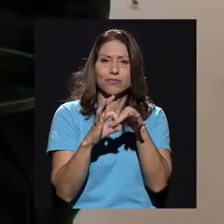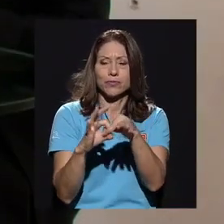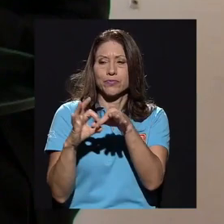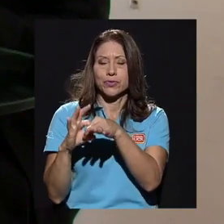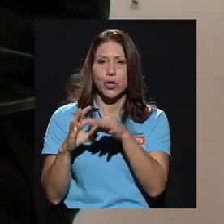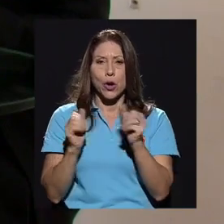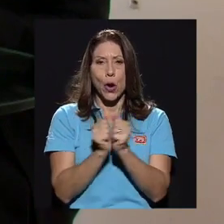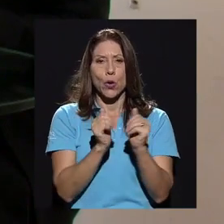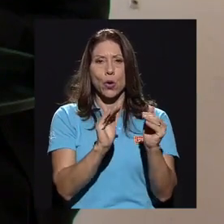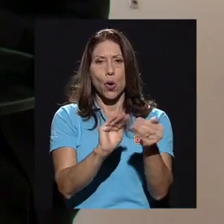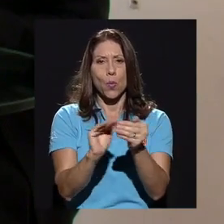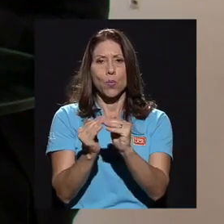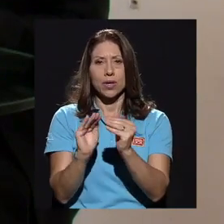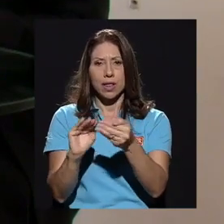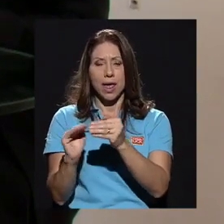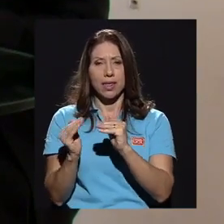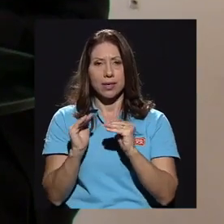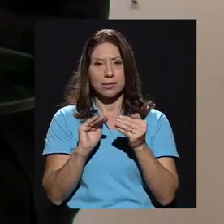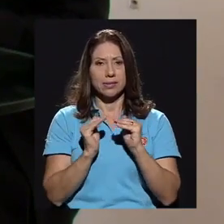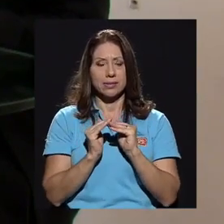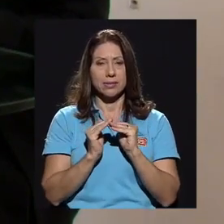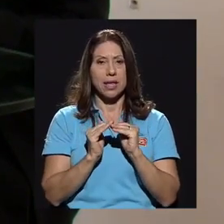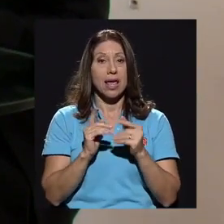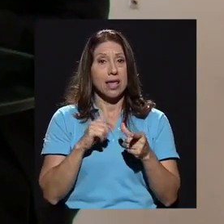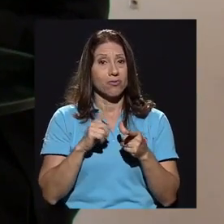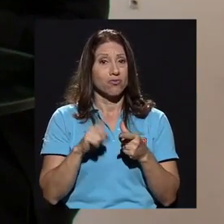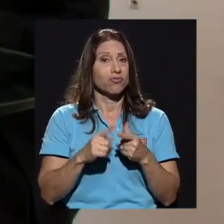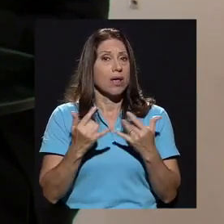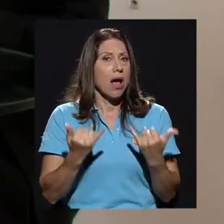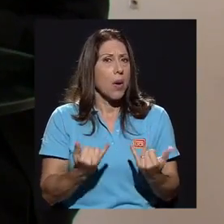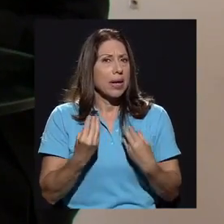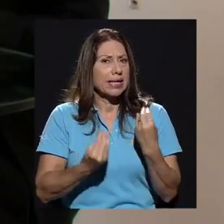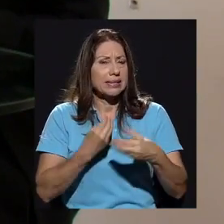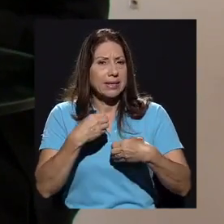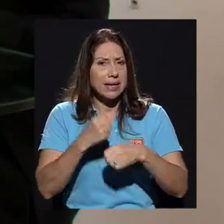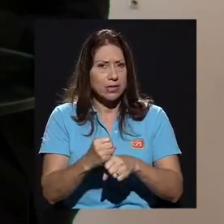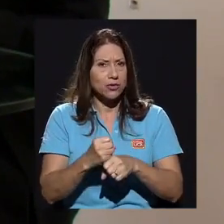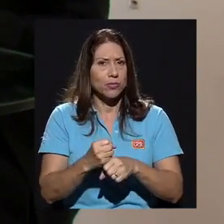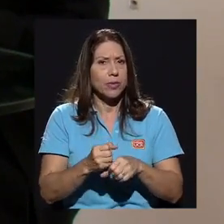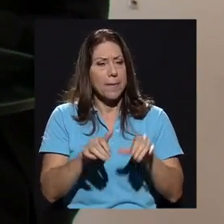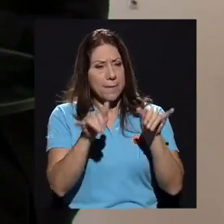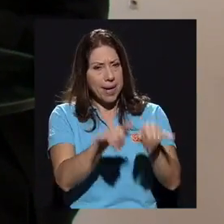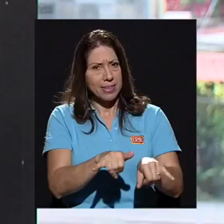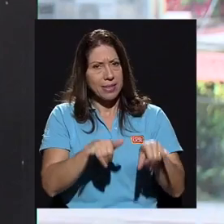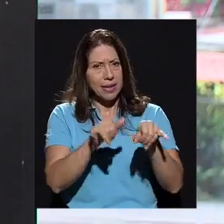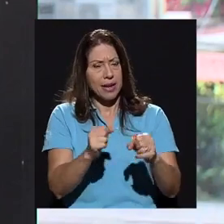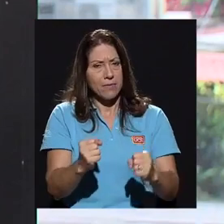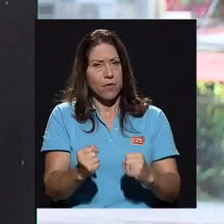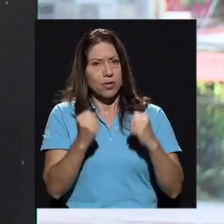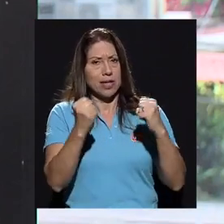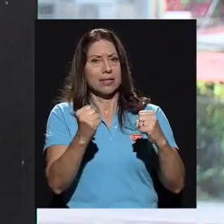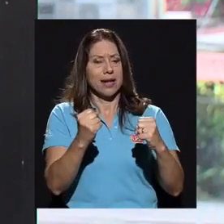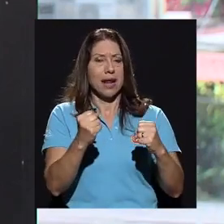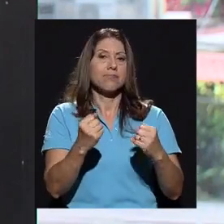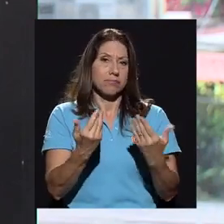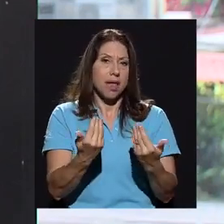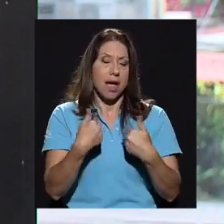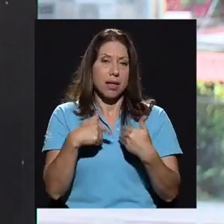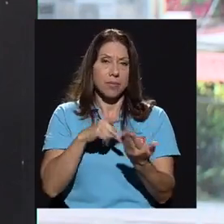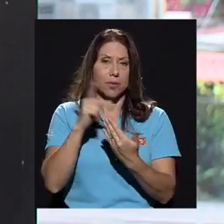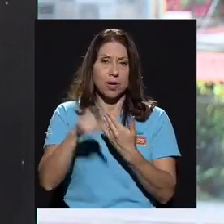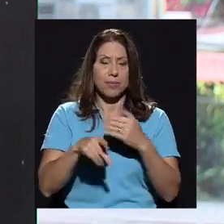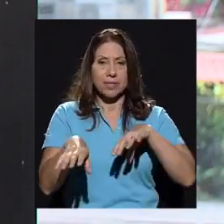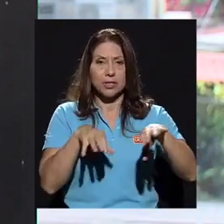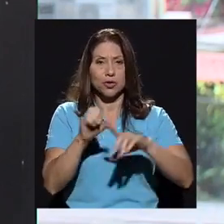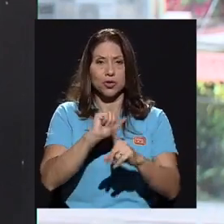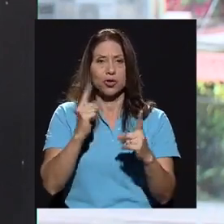comunidades. Entonces, lo que se ha hecho hasta el momento es mantenerla y fortalecerla. Entonces, hay programas de acción